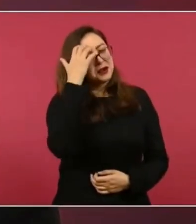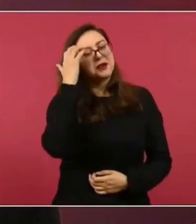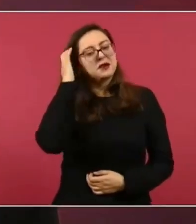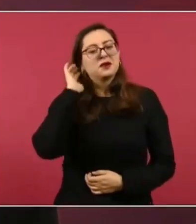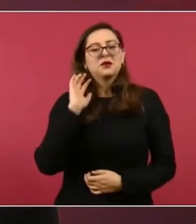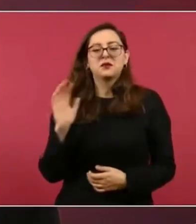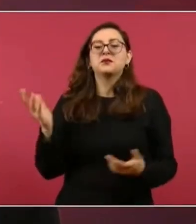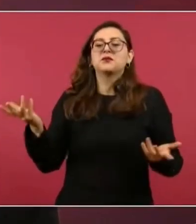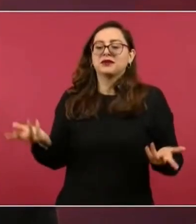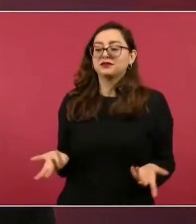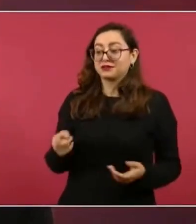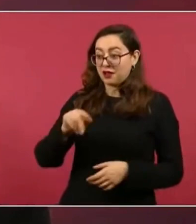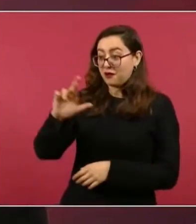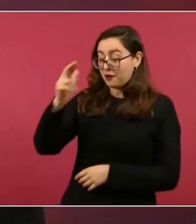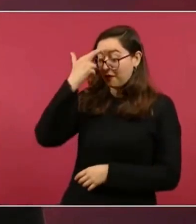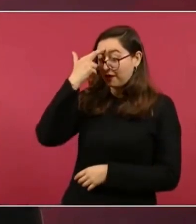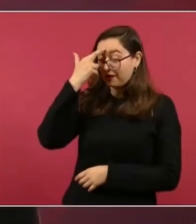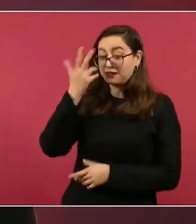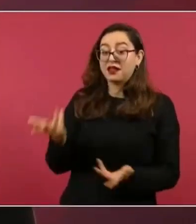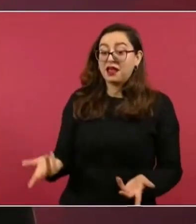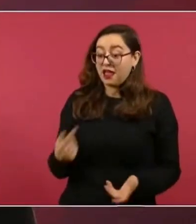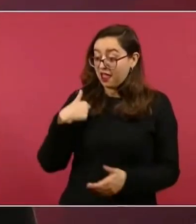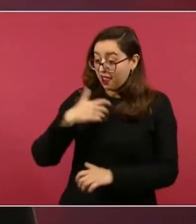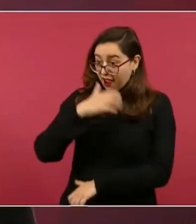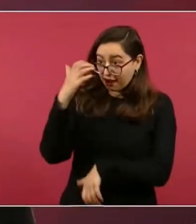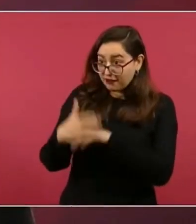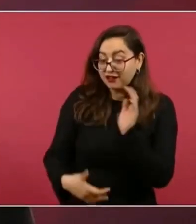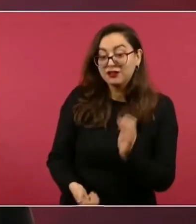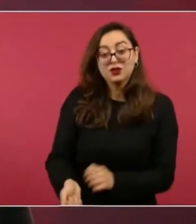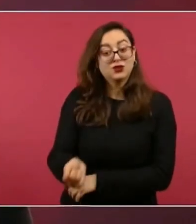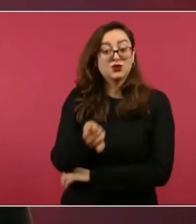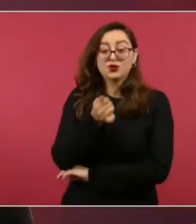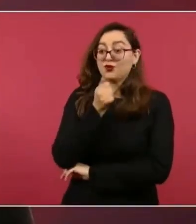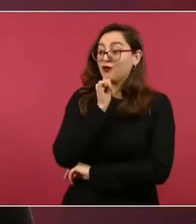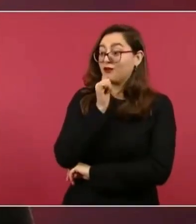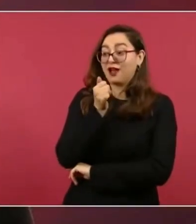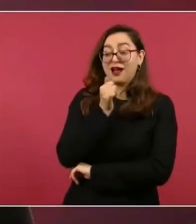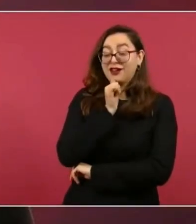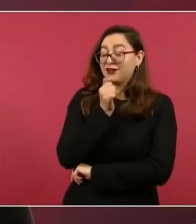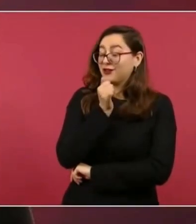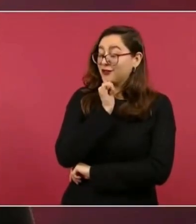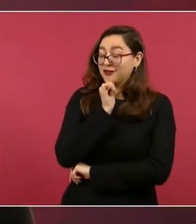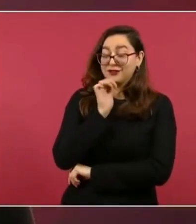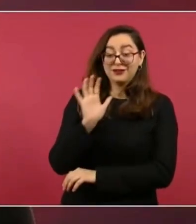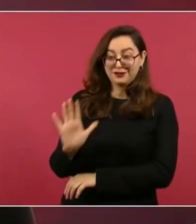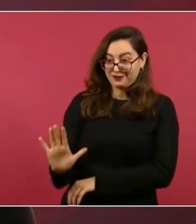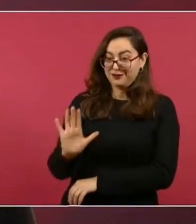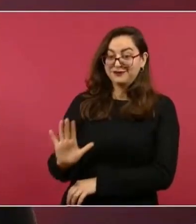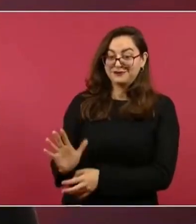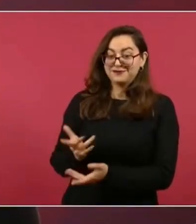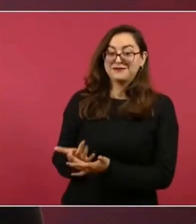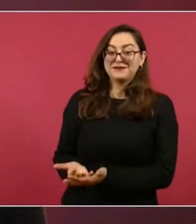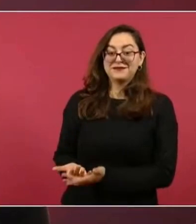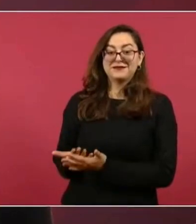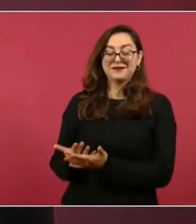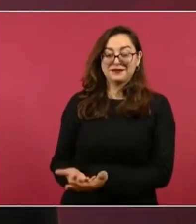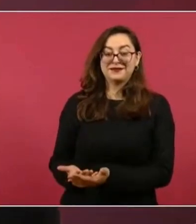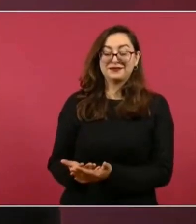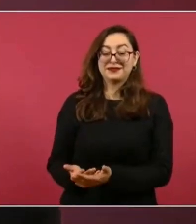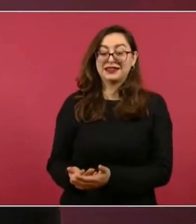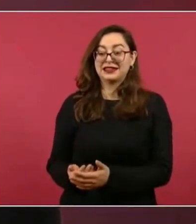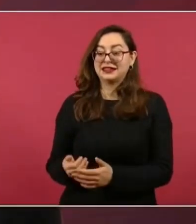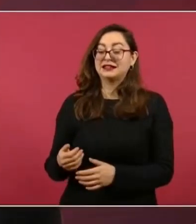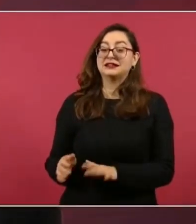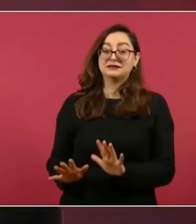decía yo, Guibert? Esto no se acaba hasta que se acaba. Y en la sexta y